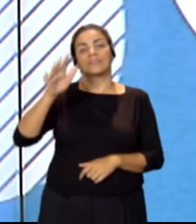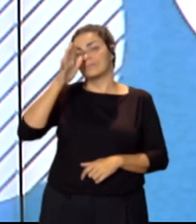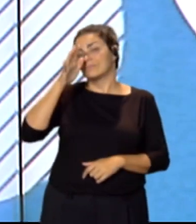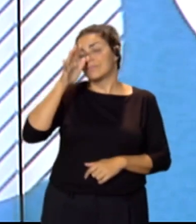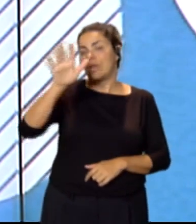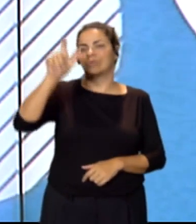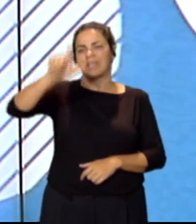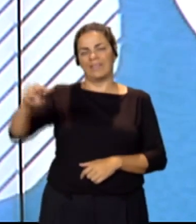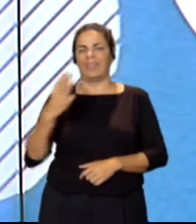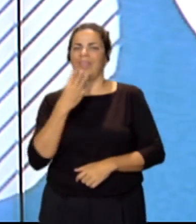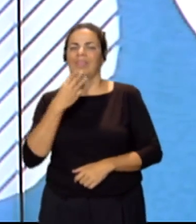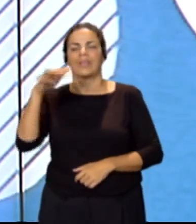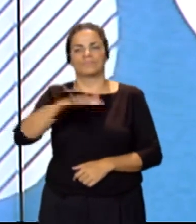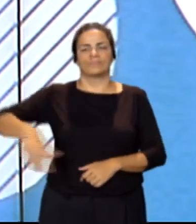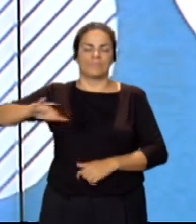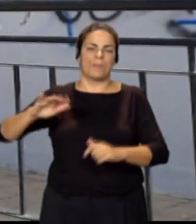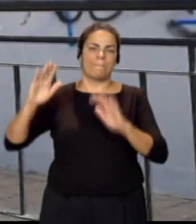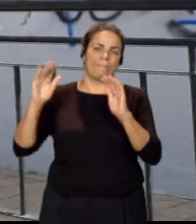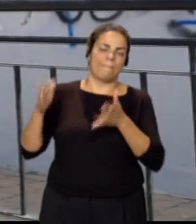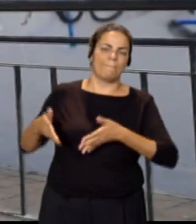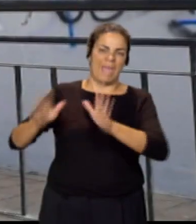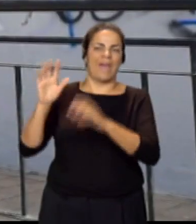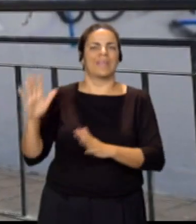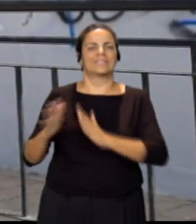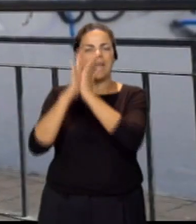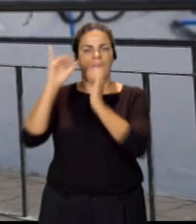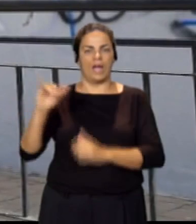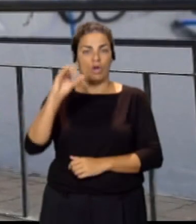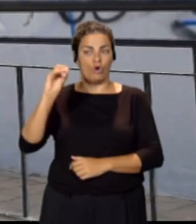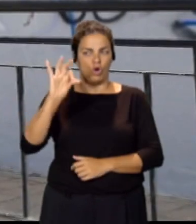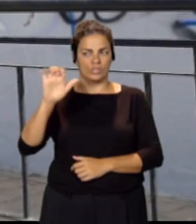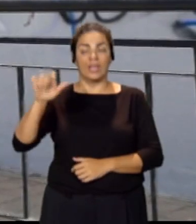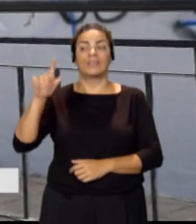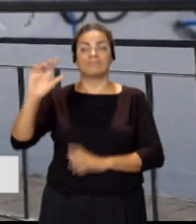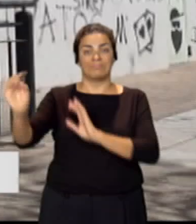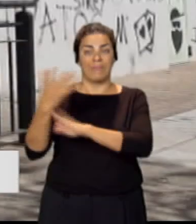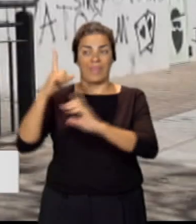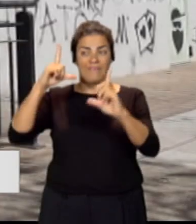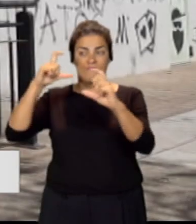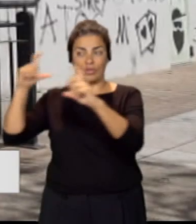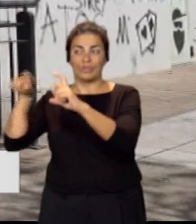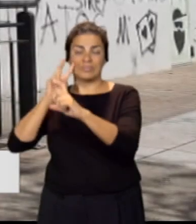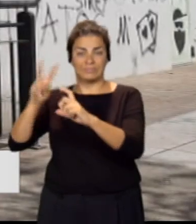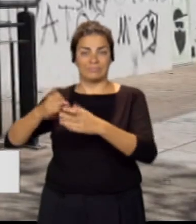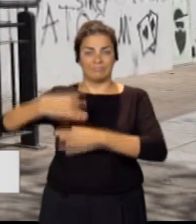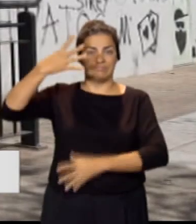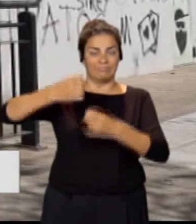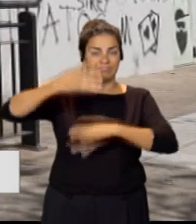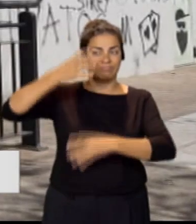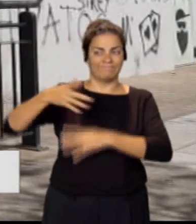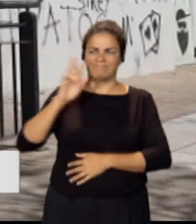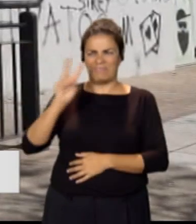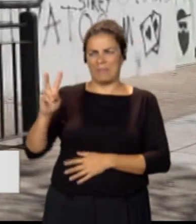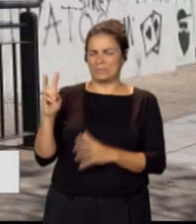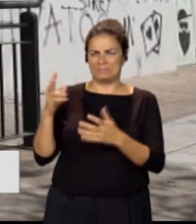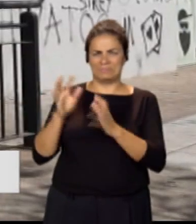tercera edad de la Vega de San José. Nos hacen llegar estas fotos, son en un inmueble que podemos ver que está en mal